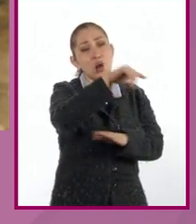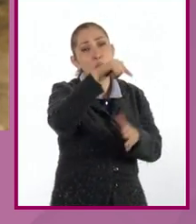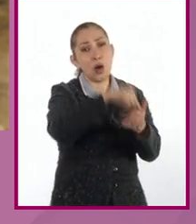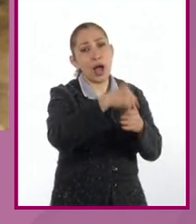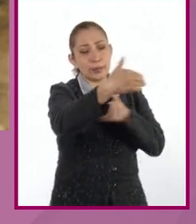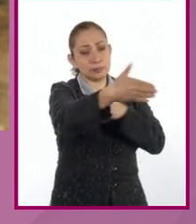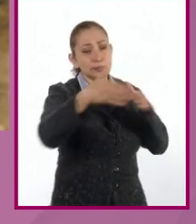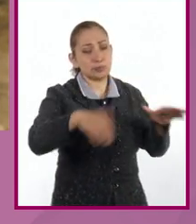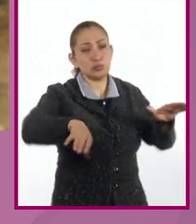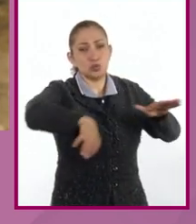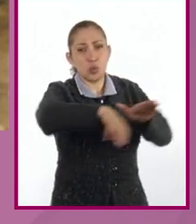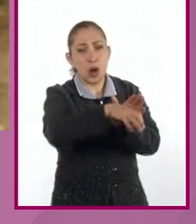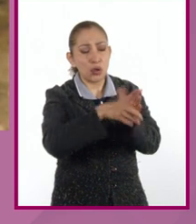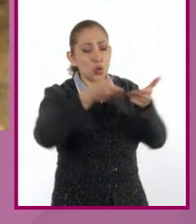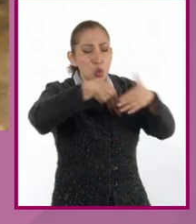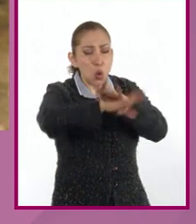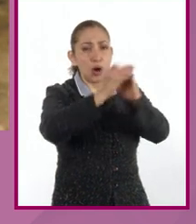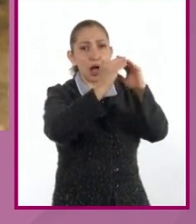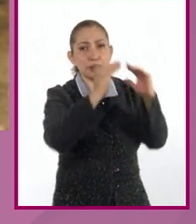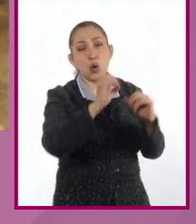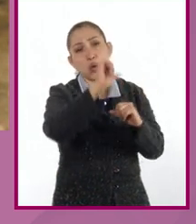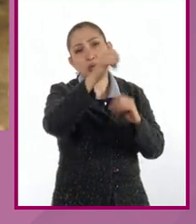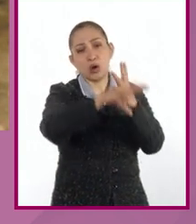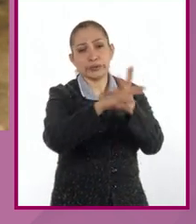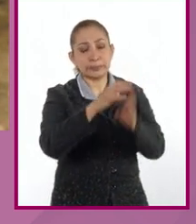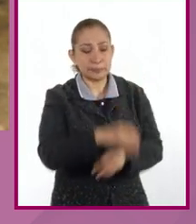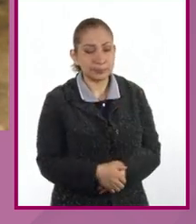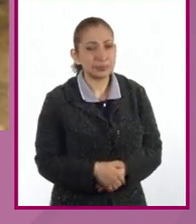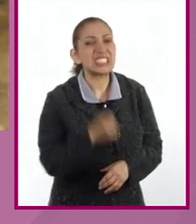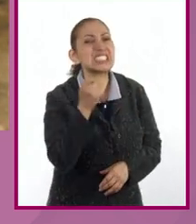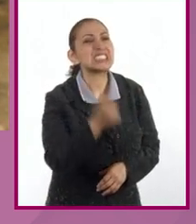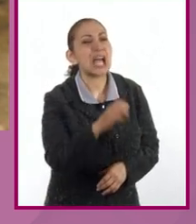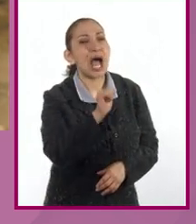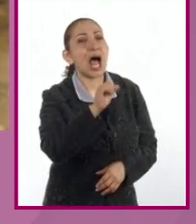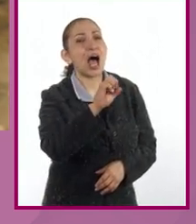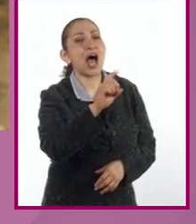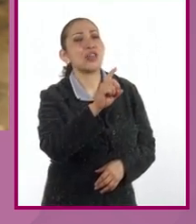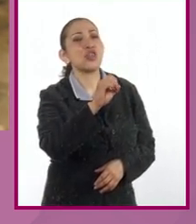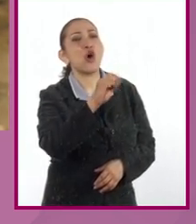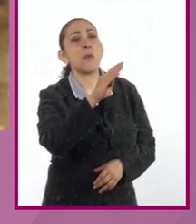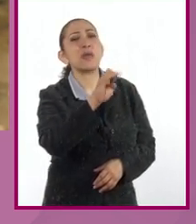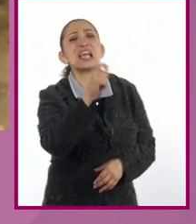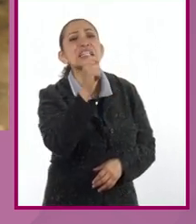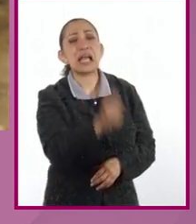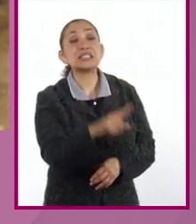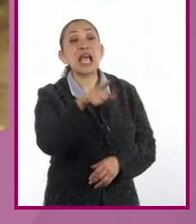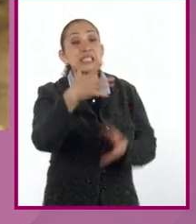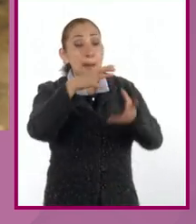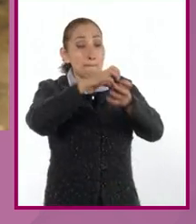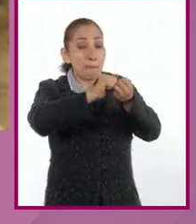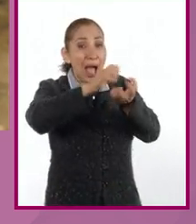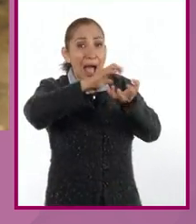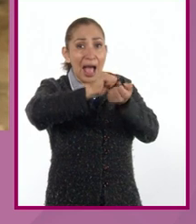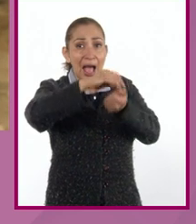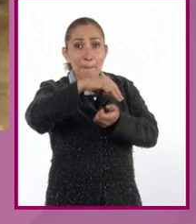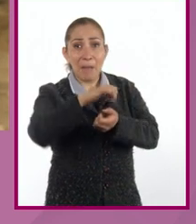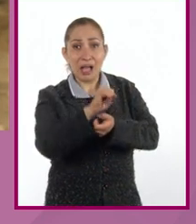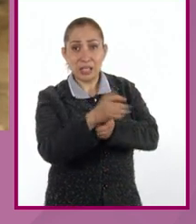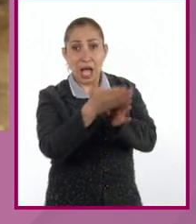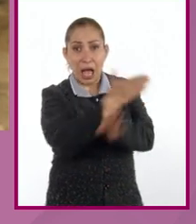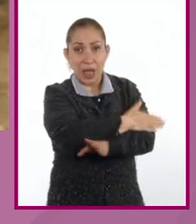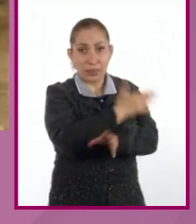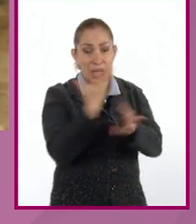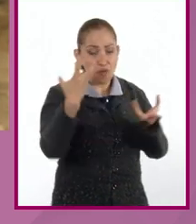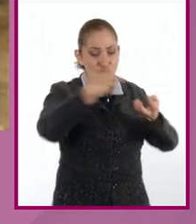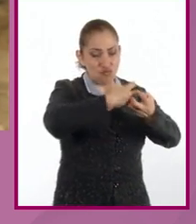confinado habitable o de algún otro uso. Entonces, ¿qué es el adobe? El adobe es una masa previamente